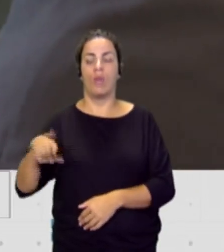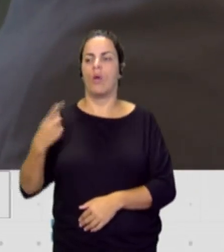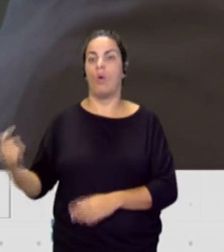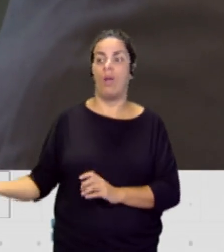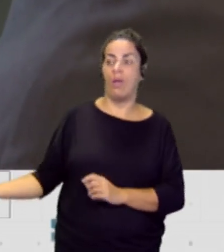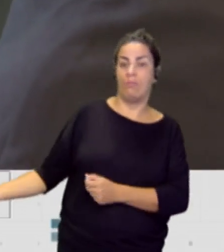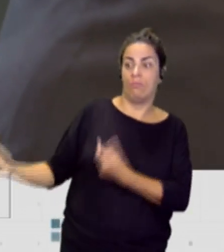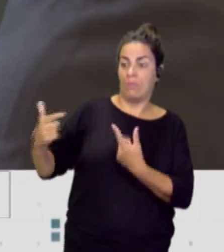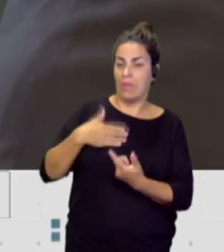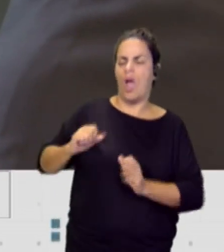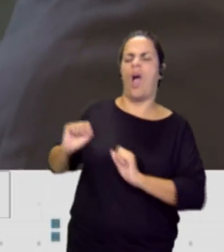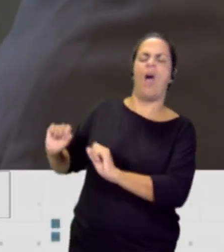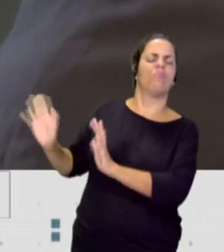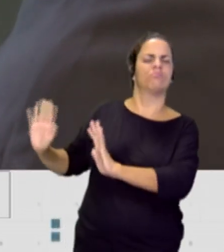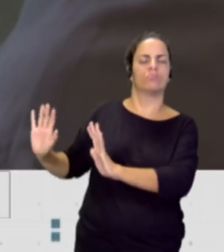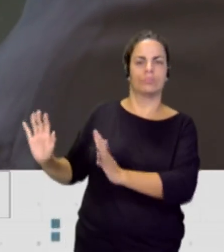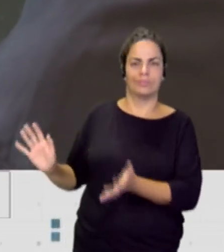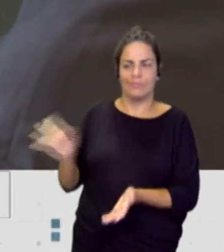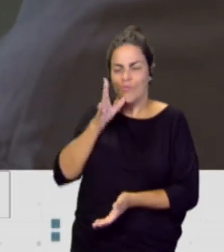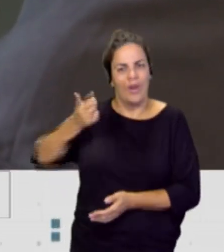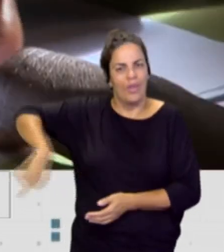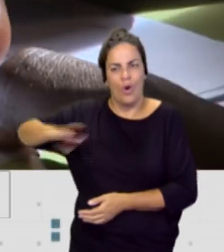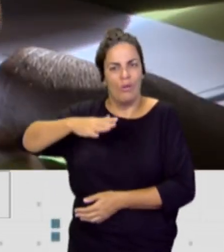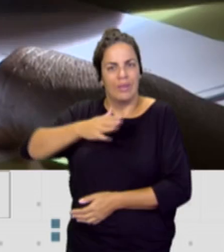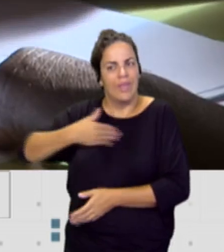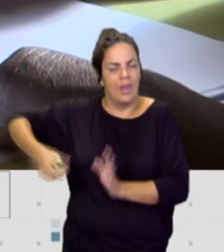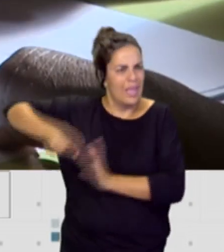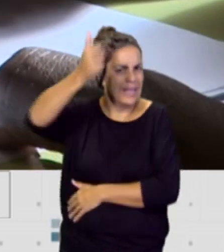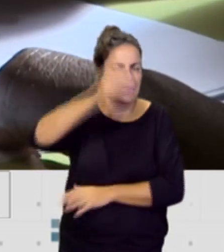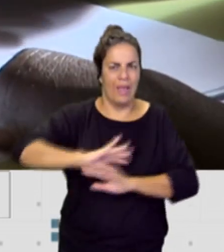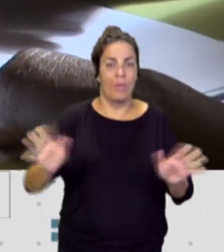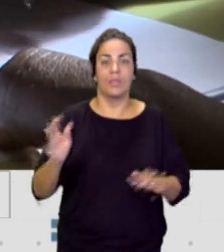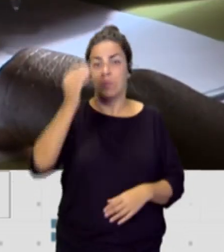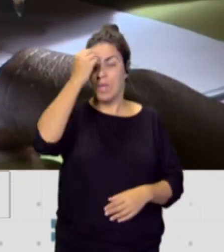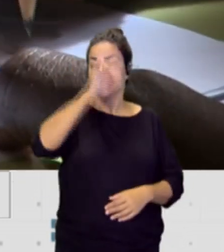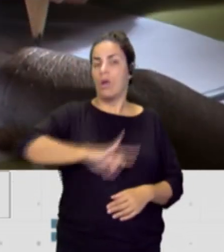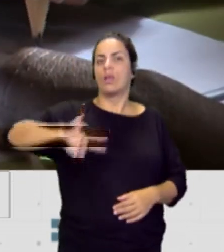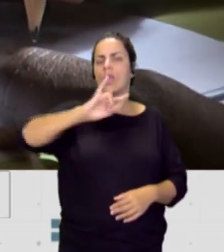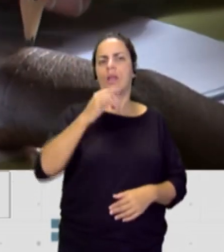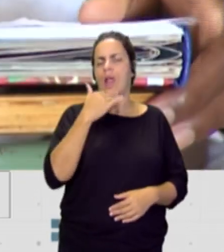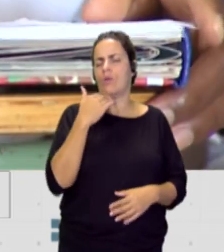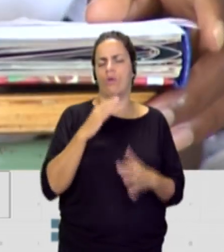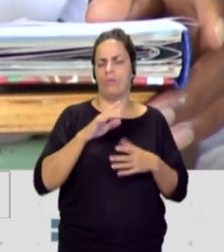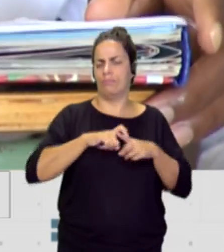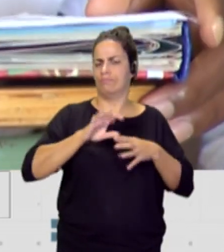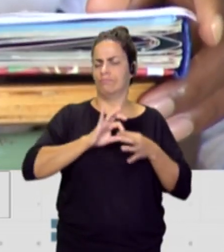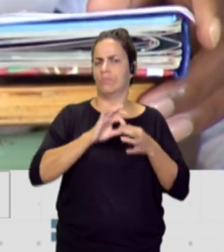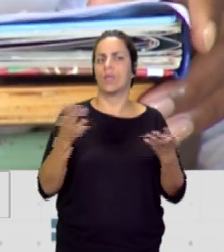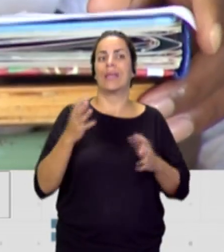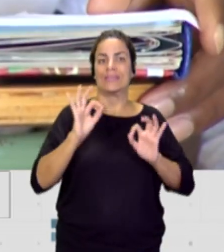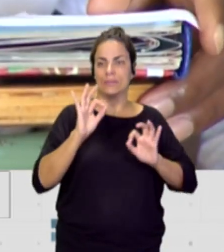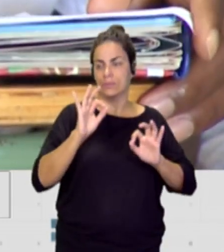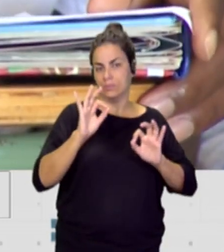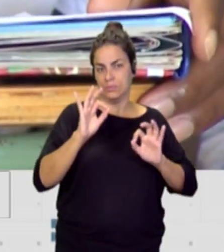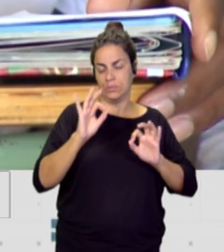a esta gente que lo único que quiere es salir. El pueblo canario yo creo que se define por dos cosas, por ser un pueblo solidario y por ser un pueblo migrante. Es raro que